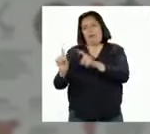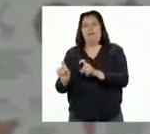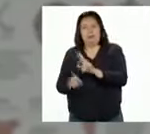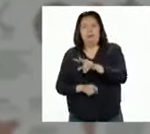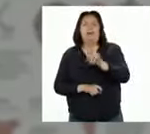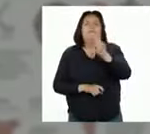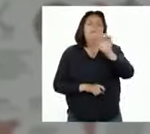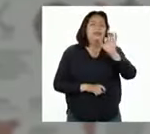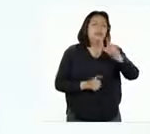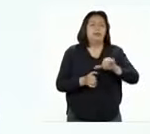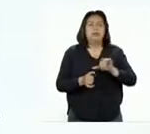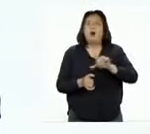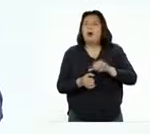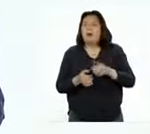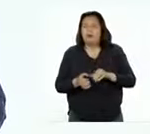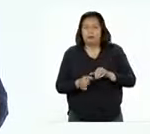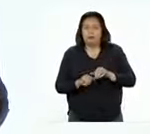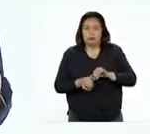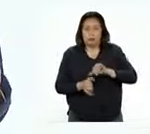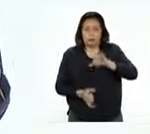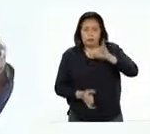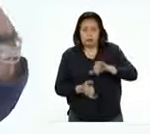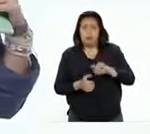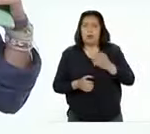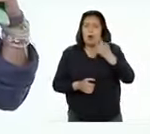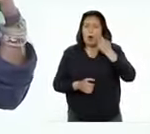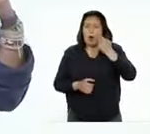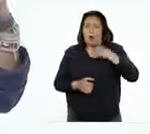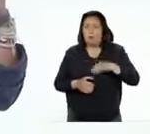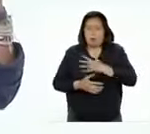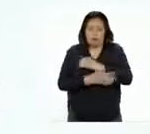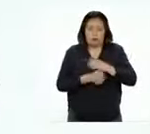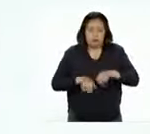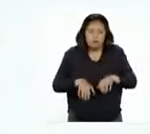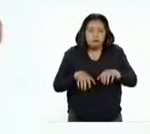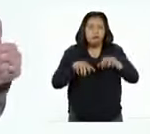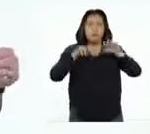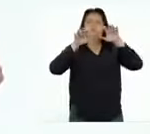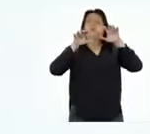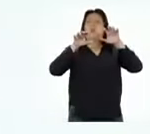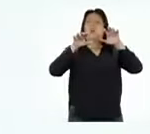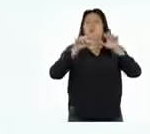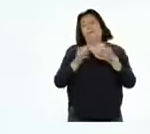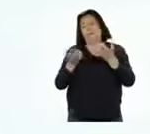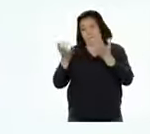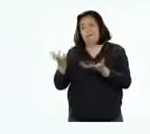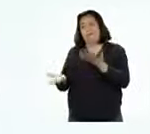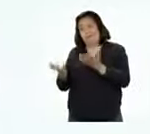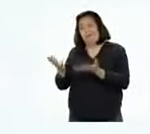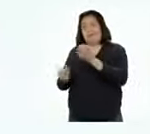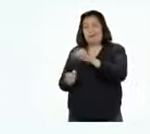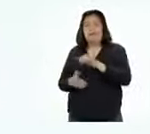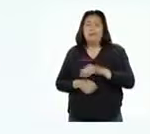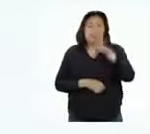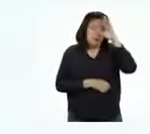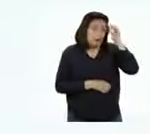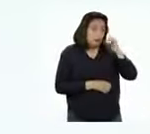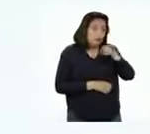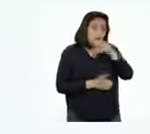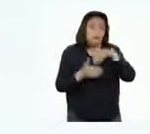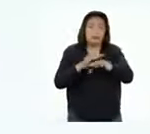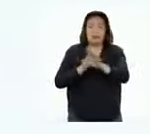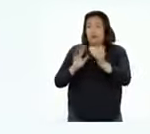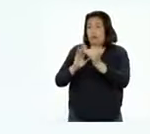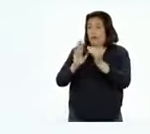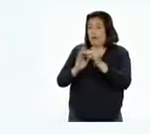Valeria sobre la altura del oso de anteojos macho cuando se para en dos patas. Es muy probable. Chicas y chicos en